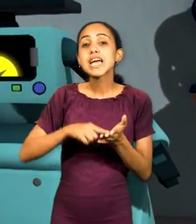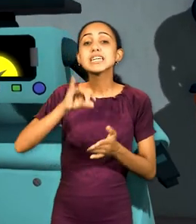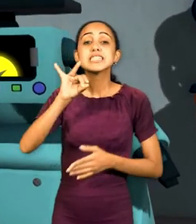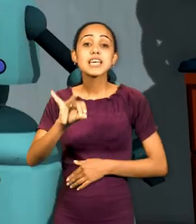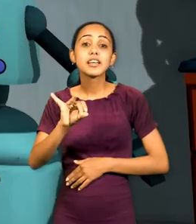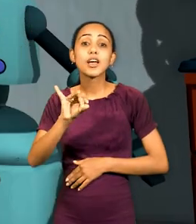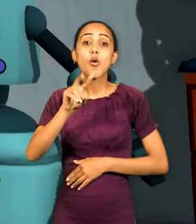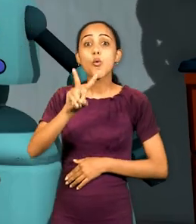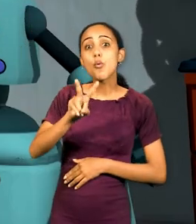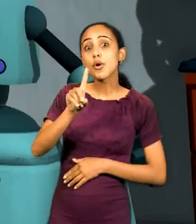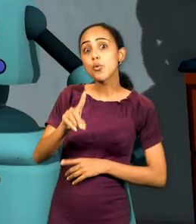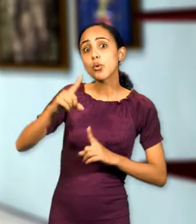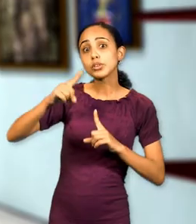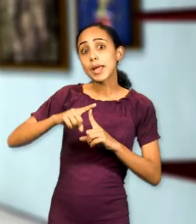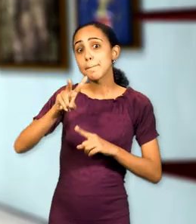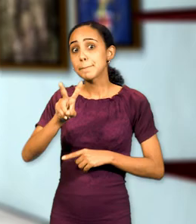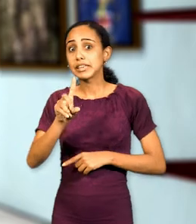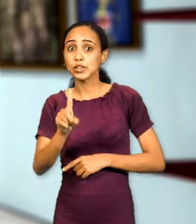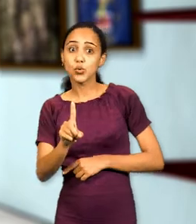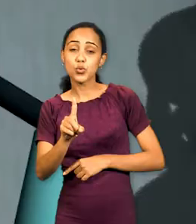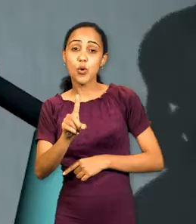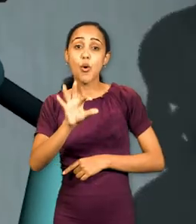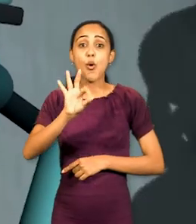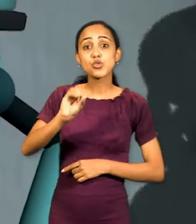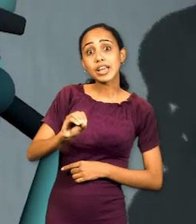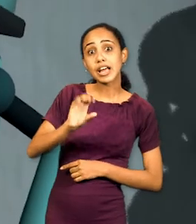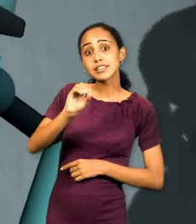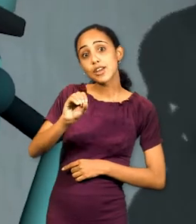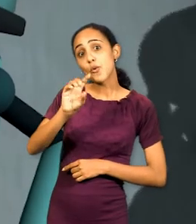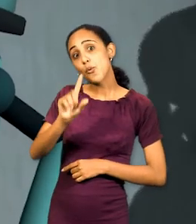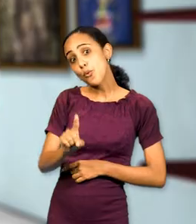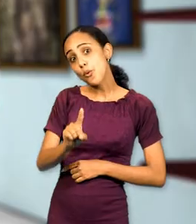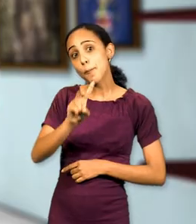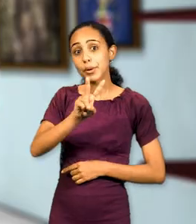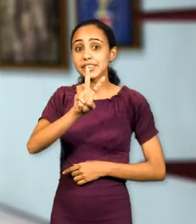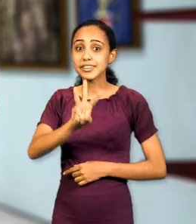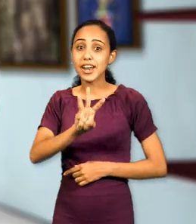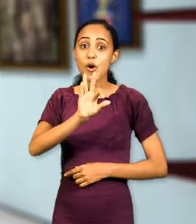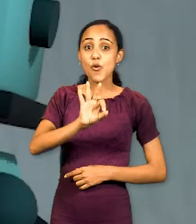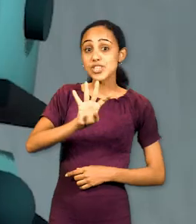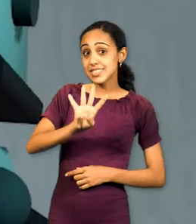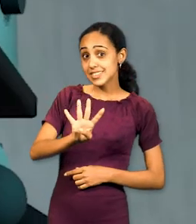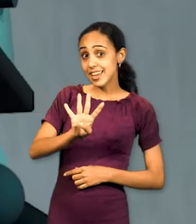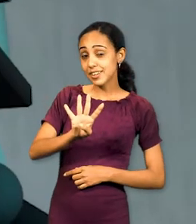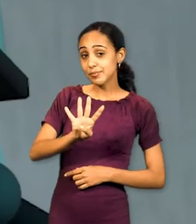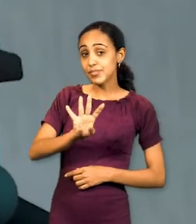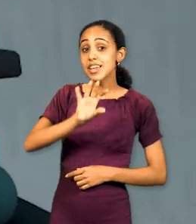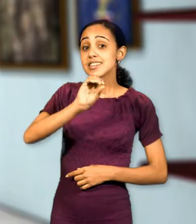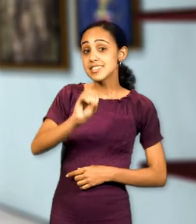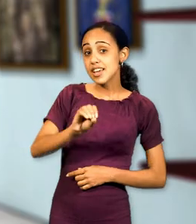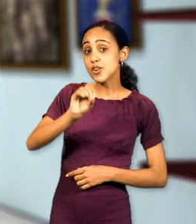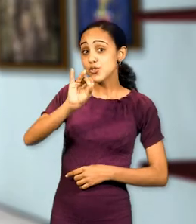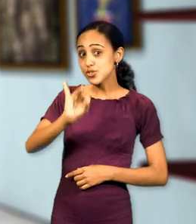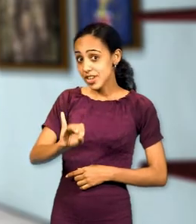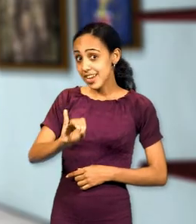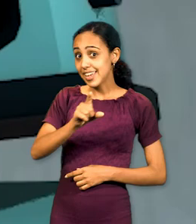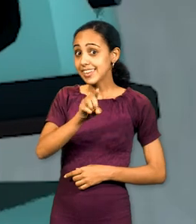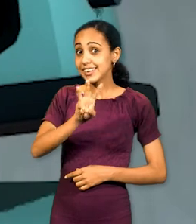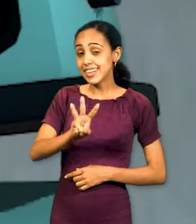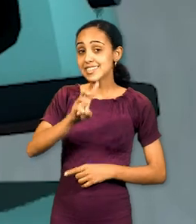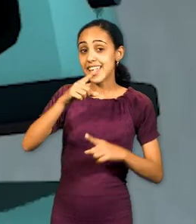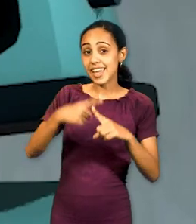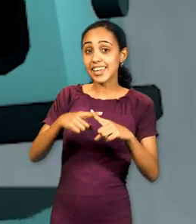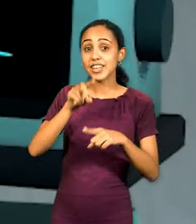-7-V-1-T-21-80-01-23-86-06